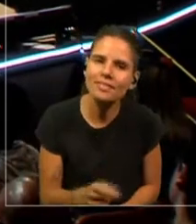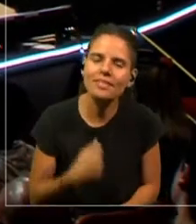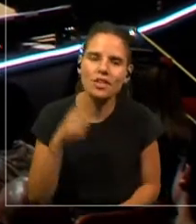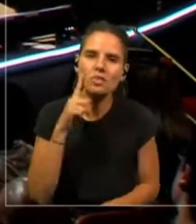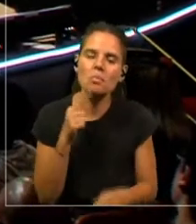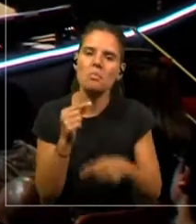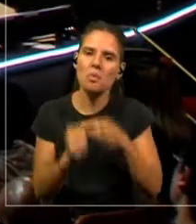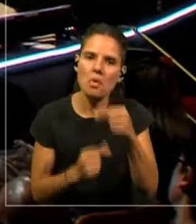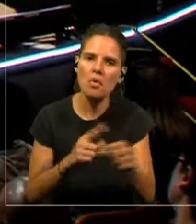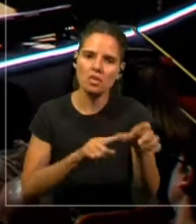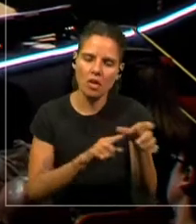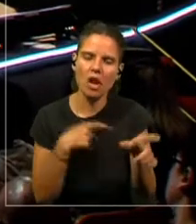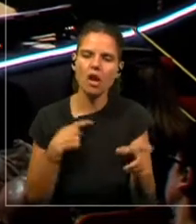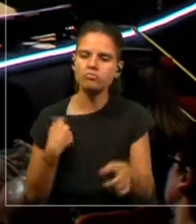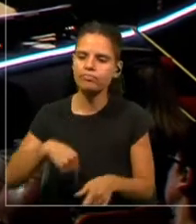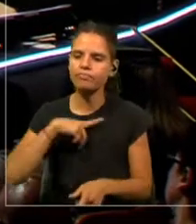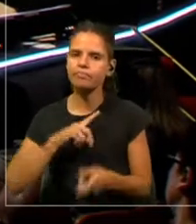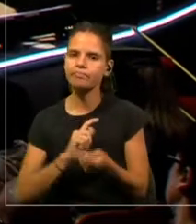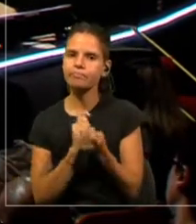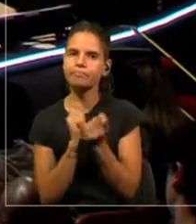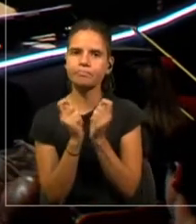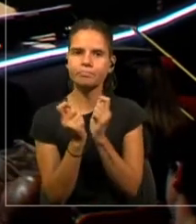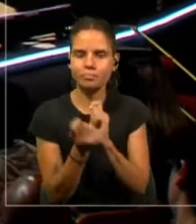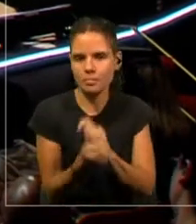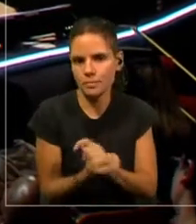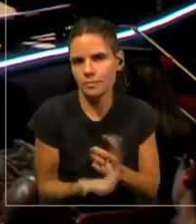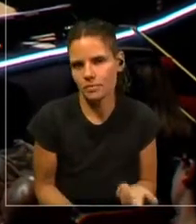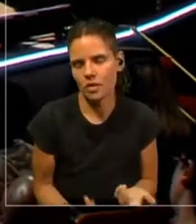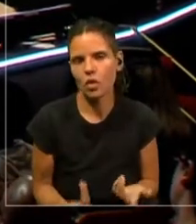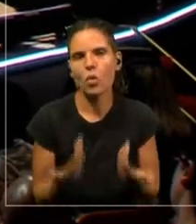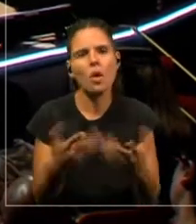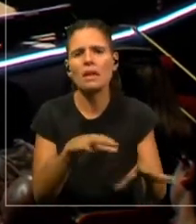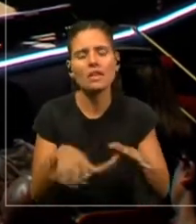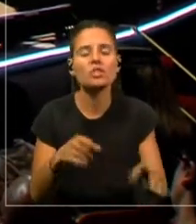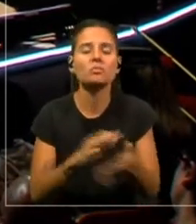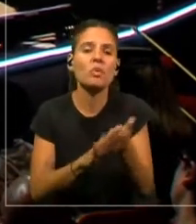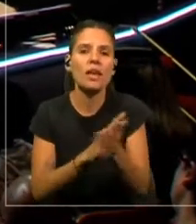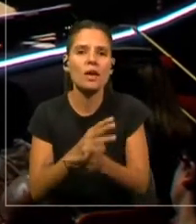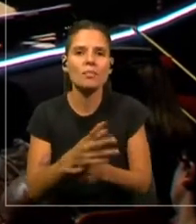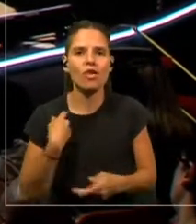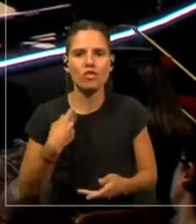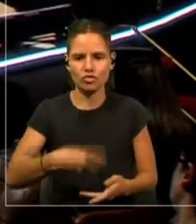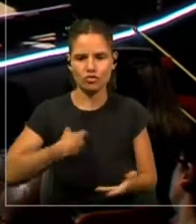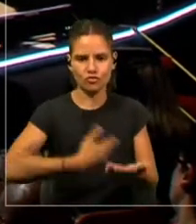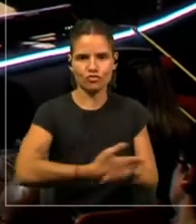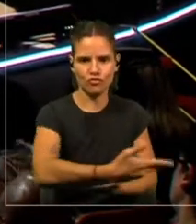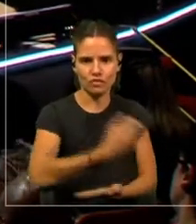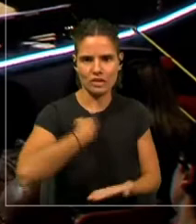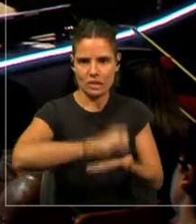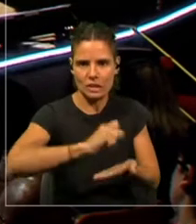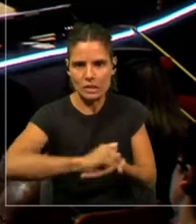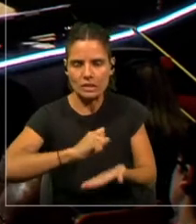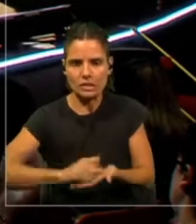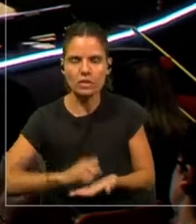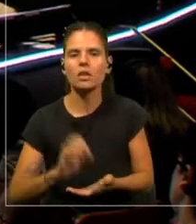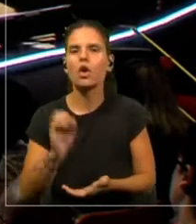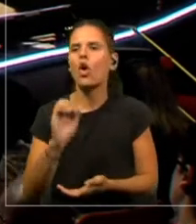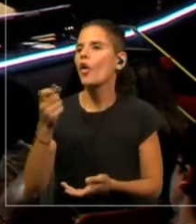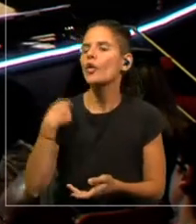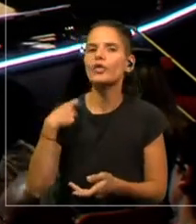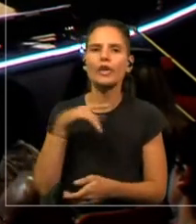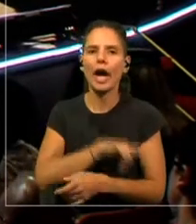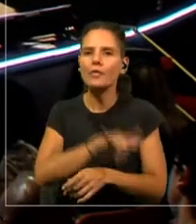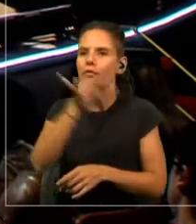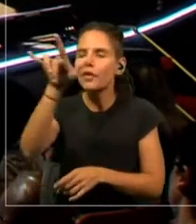tecnología a lo largo del tiempo. Cualquier cosa que va desde la prensa escrita hasta el avión, hasta